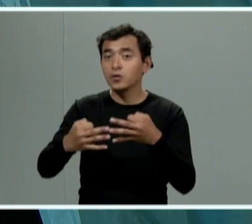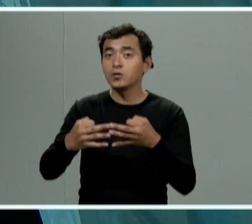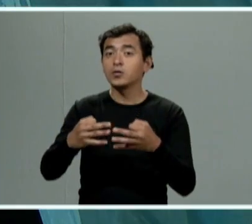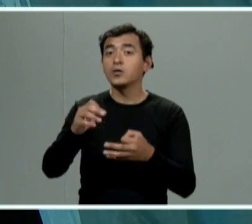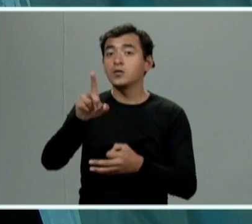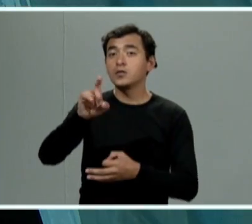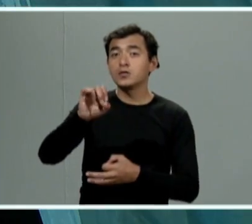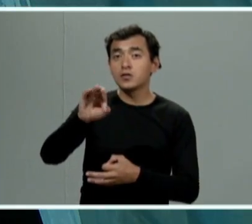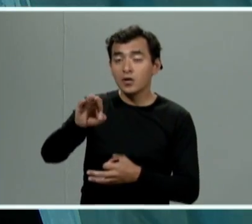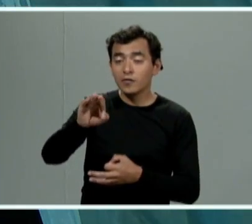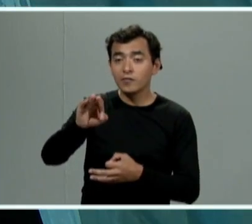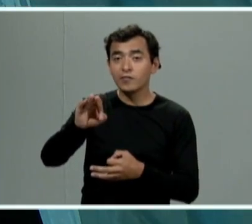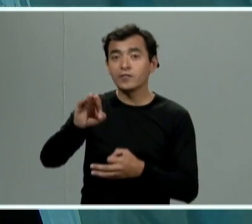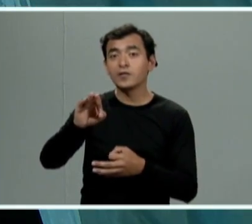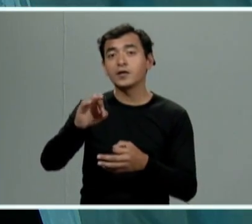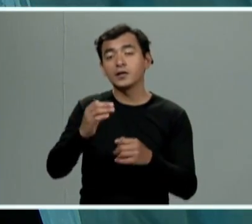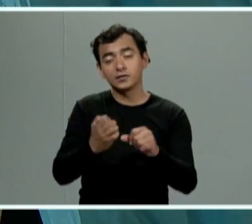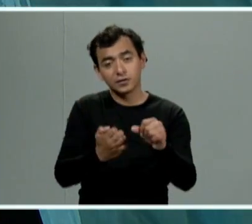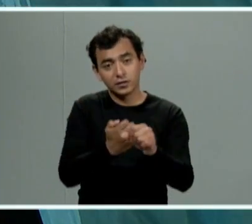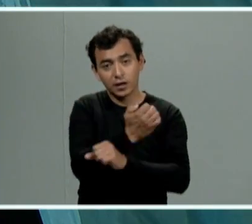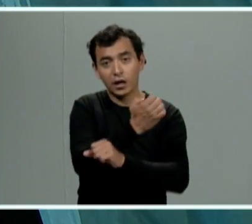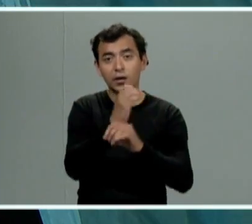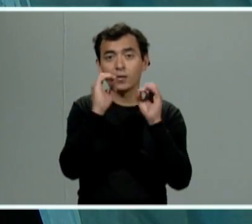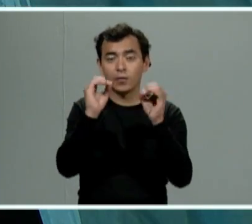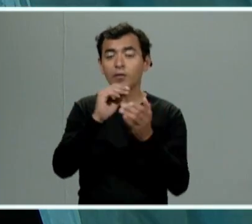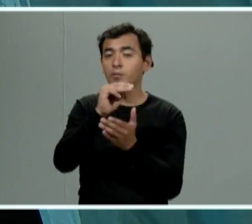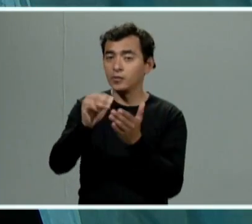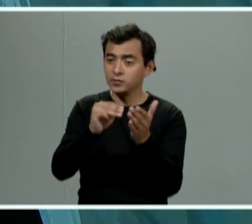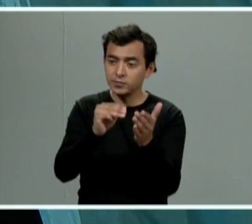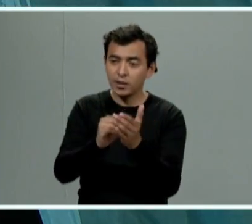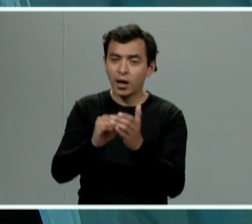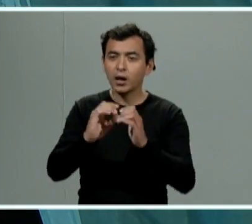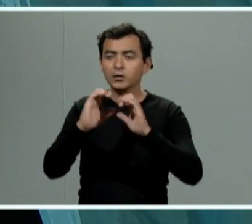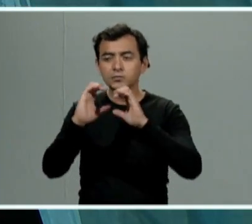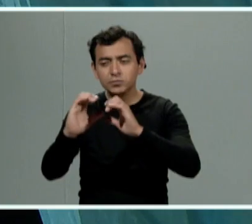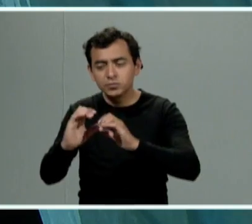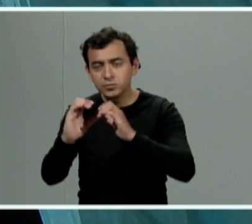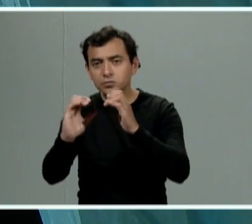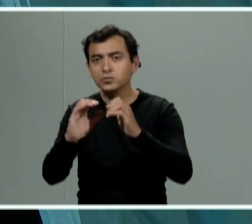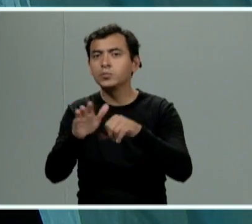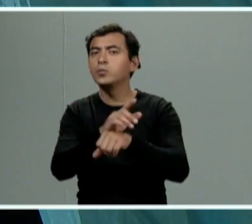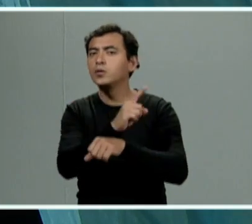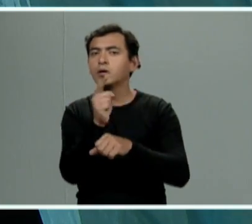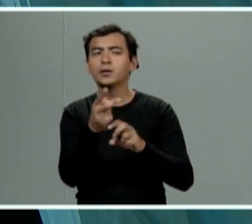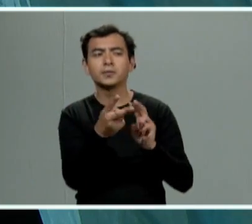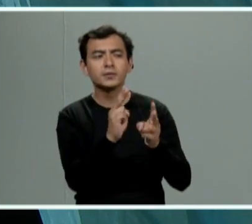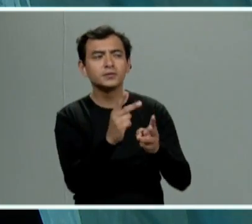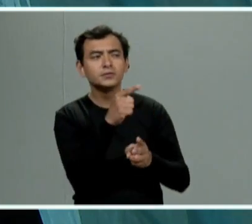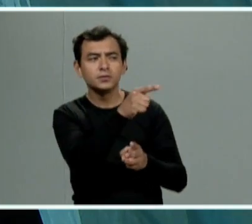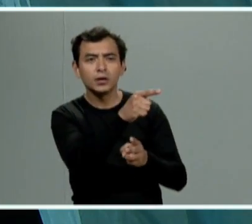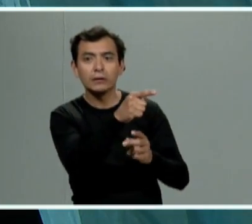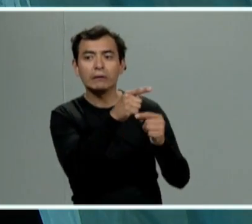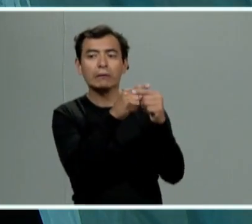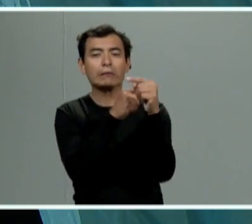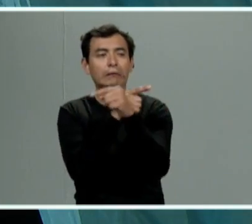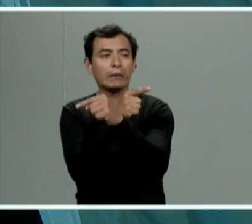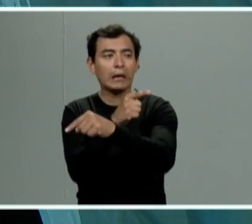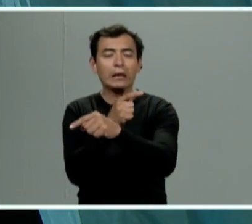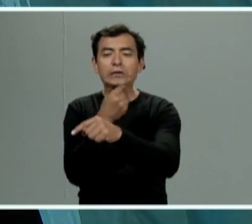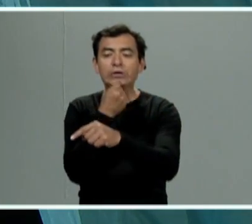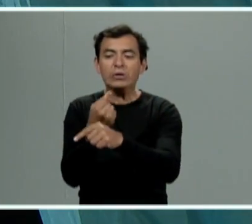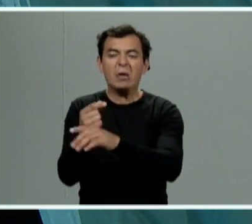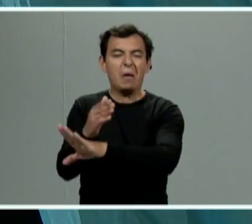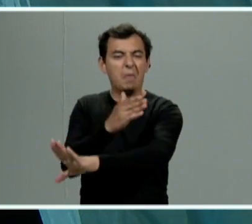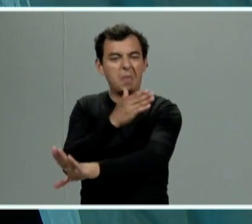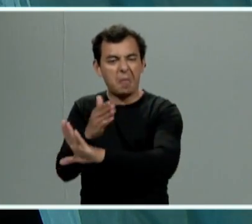el DIF estatal o municipal porque porque los vecinos ponen en conocimiento del DIF esta situación que está pasando